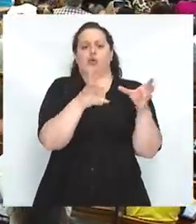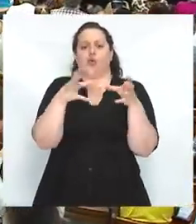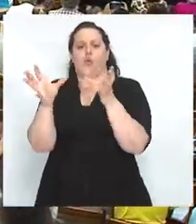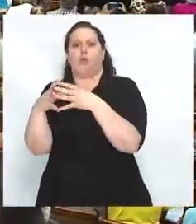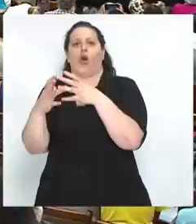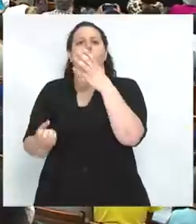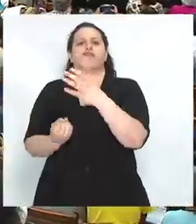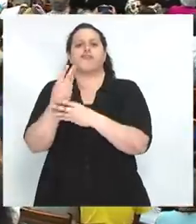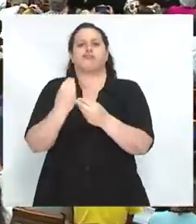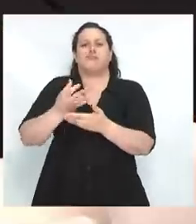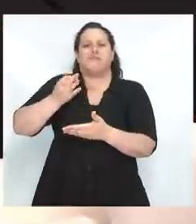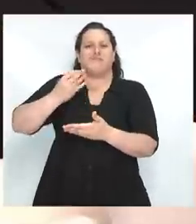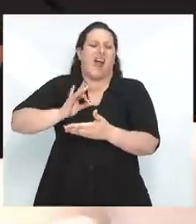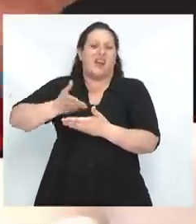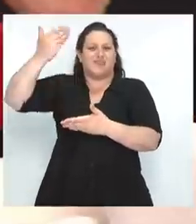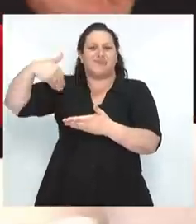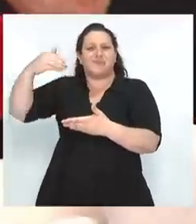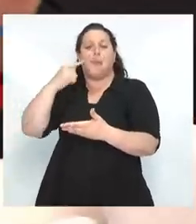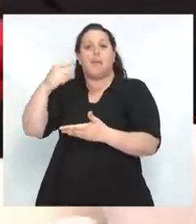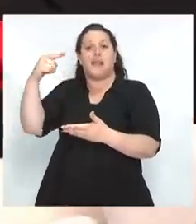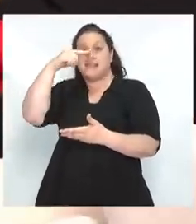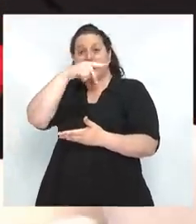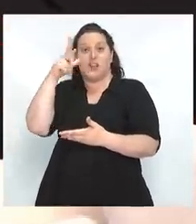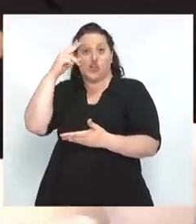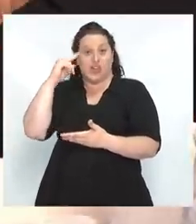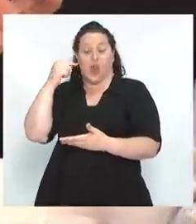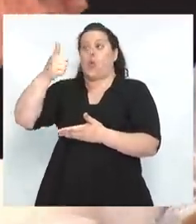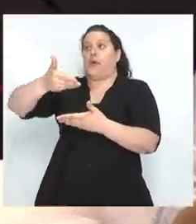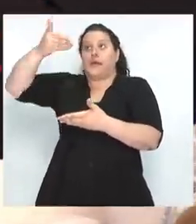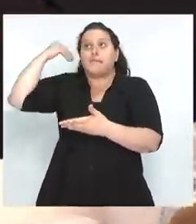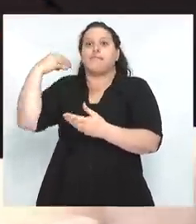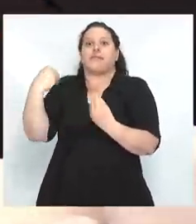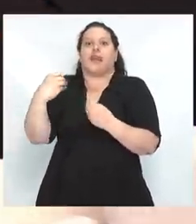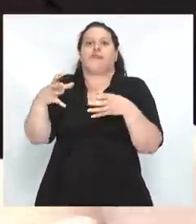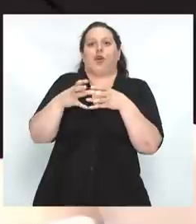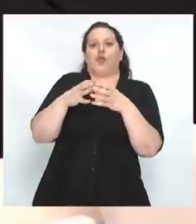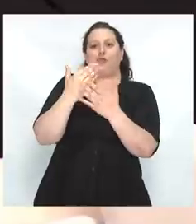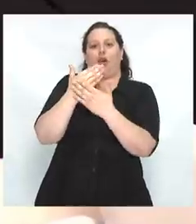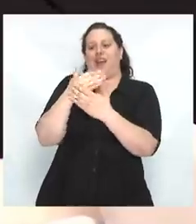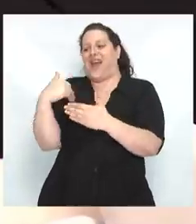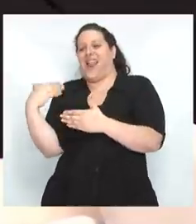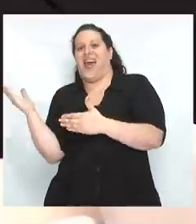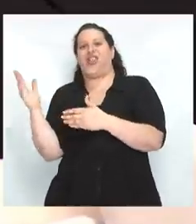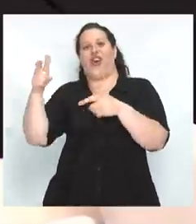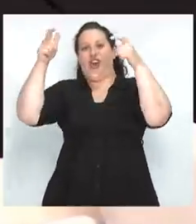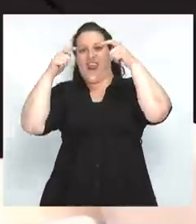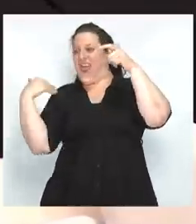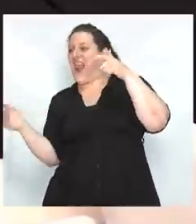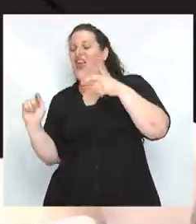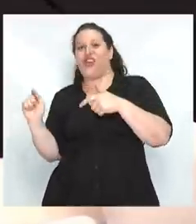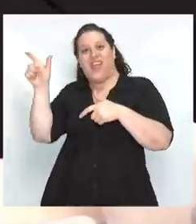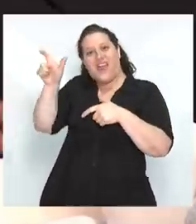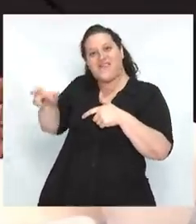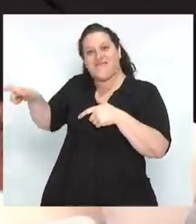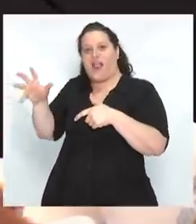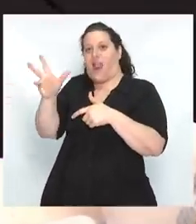francesa de 1789 donde a la derecha del rey, igual que a la derecha de Dios, se sentaban los buenos ladrones.